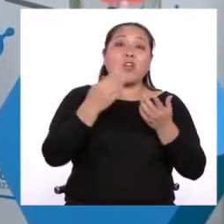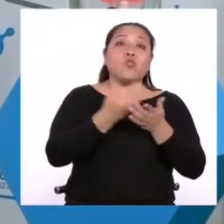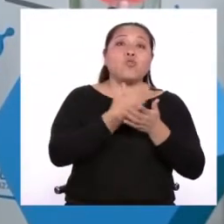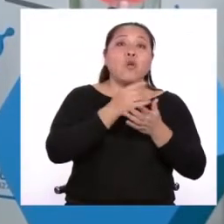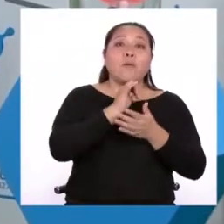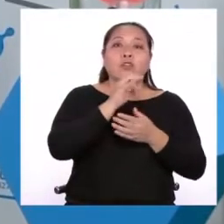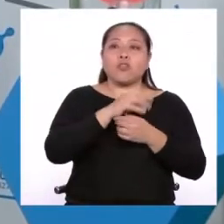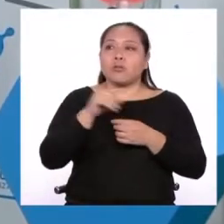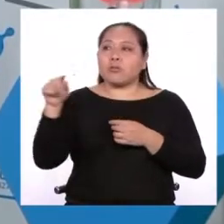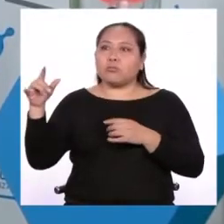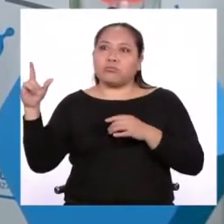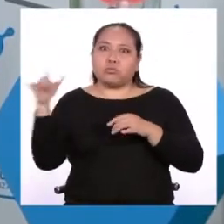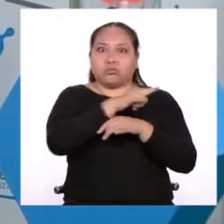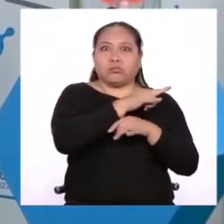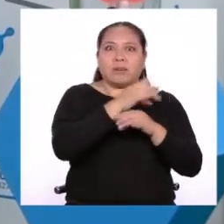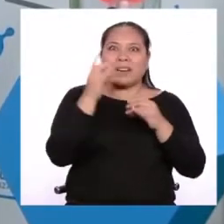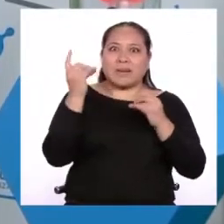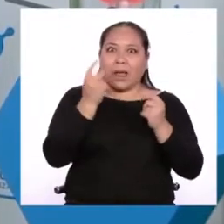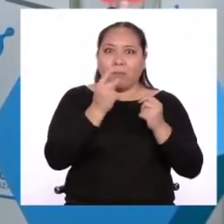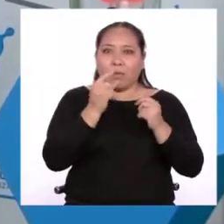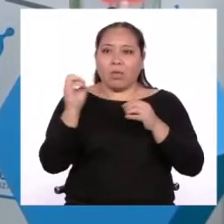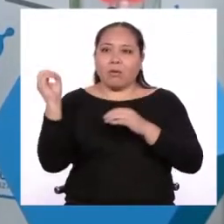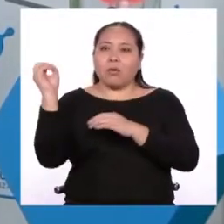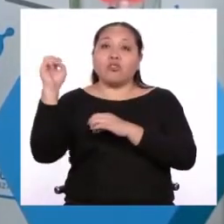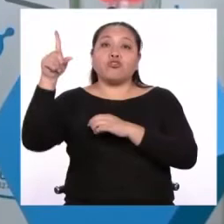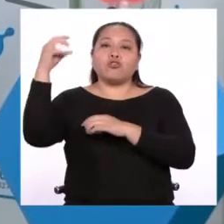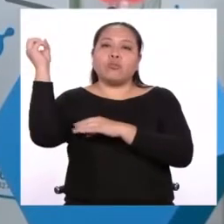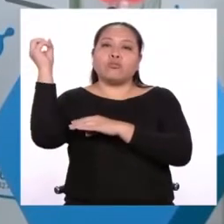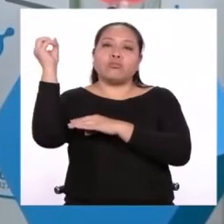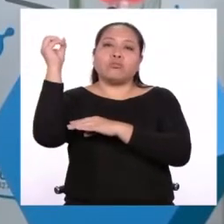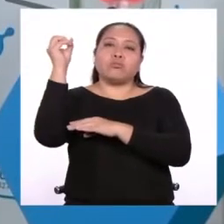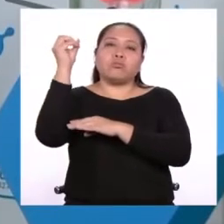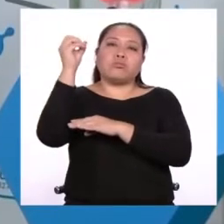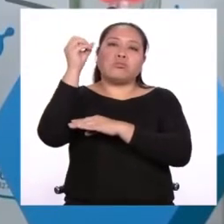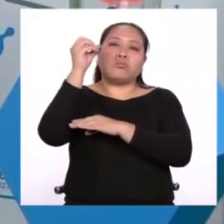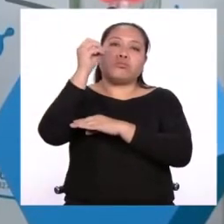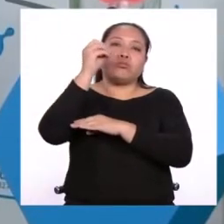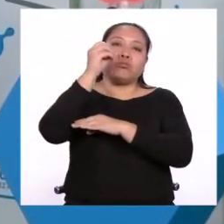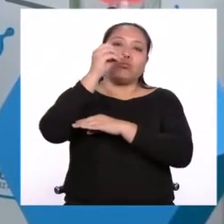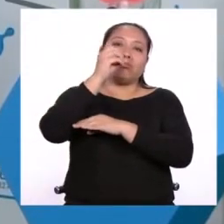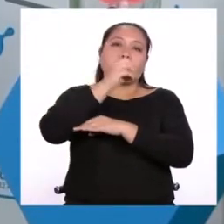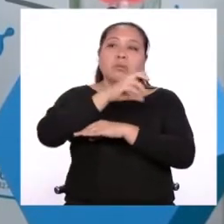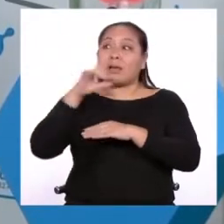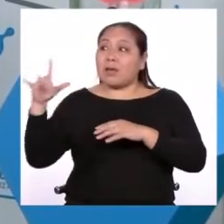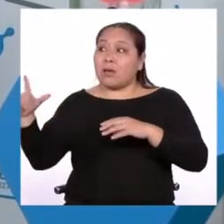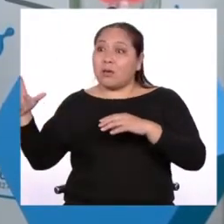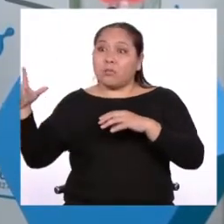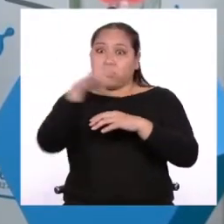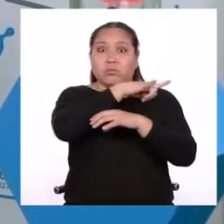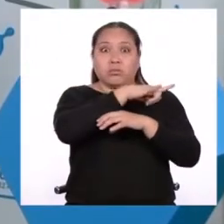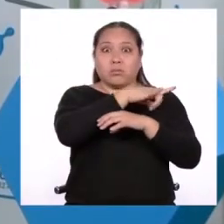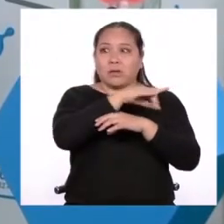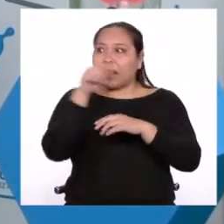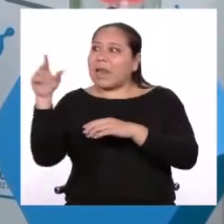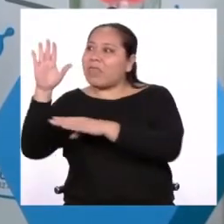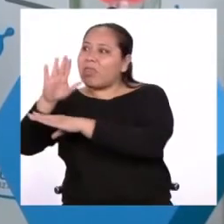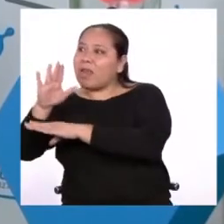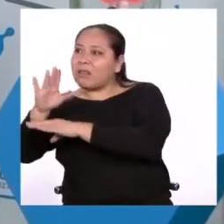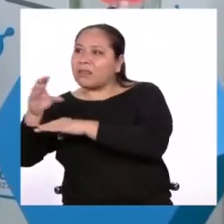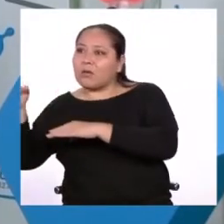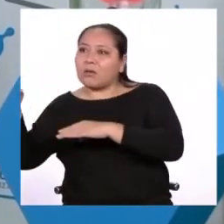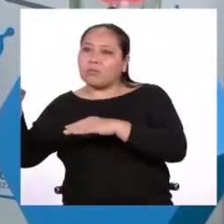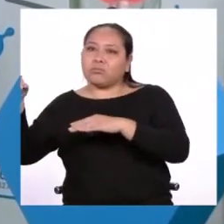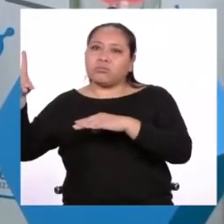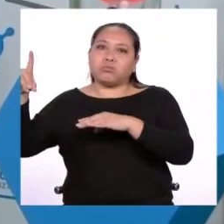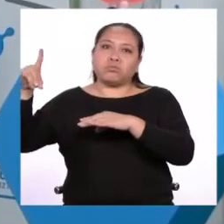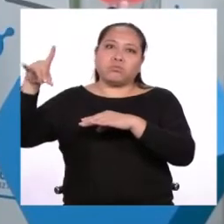como el Concord volaba más rápido de lo que el sol avance hacia el oeste de la Tierra, los pasajeros del Concord pudieron ver un atardecer durante el